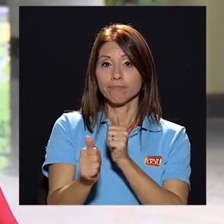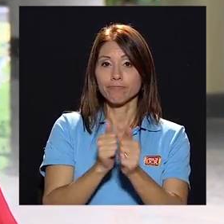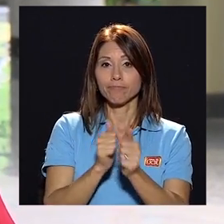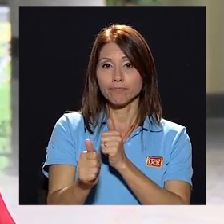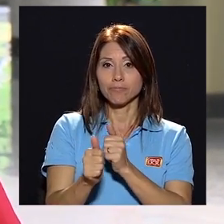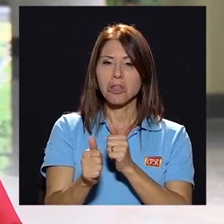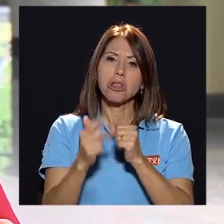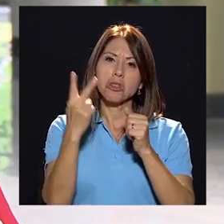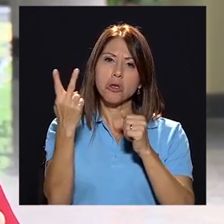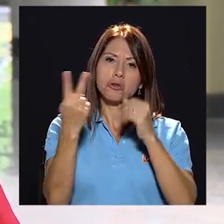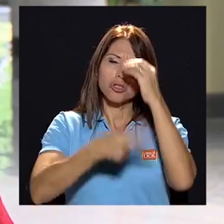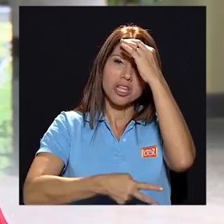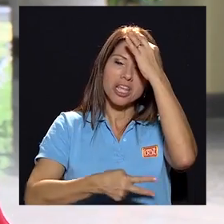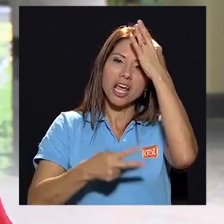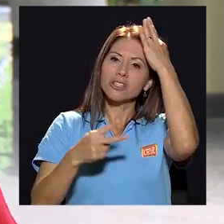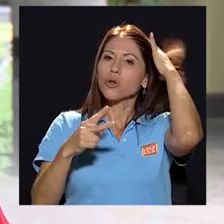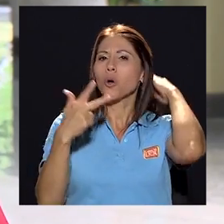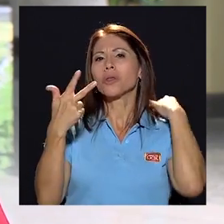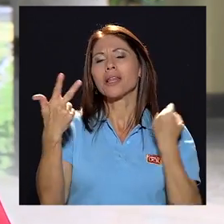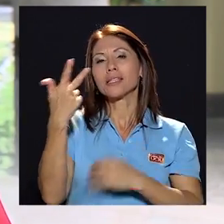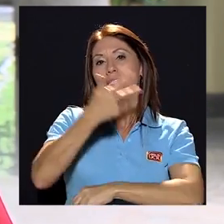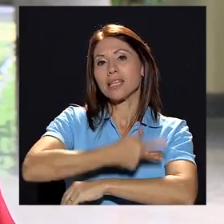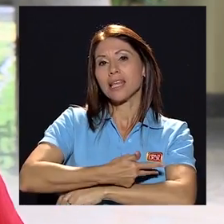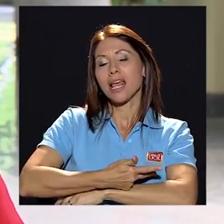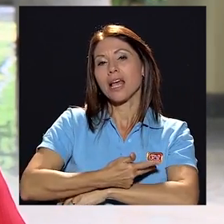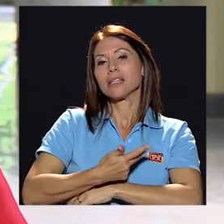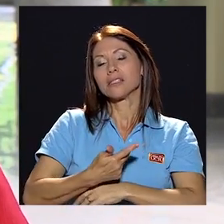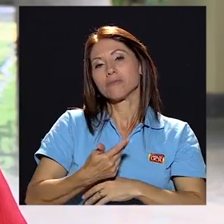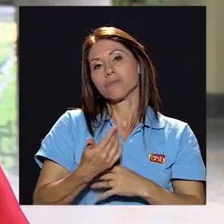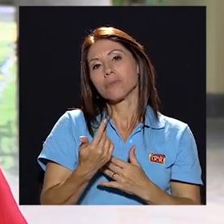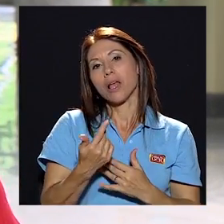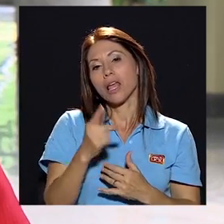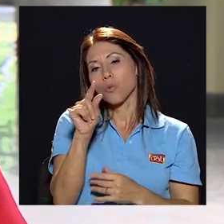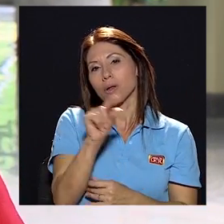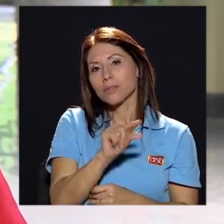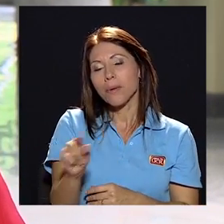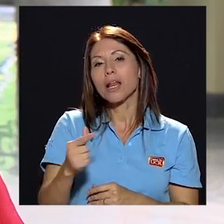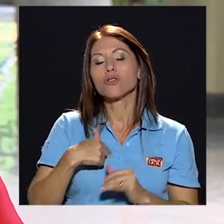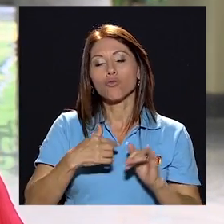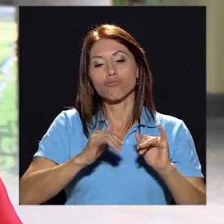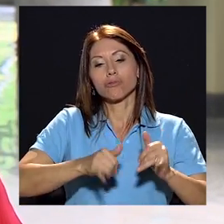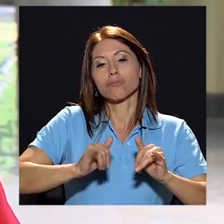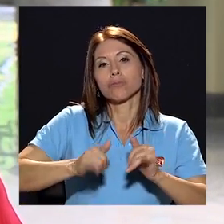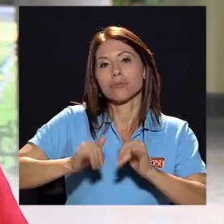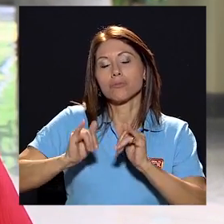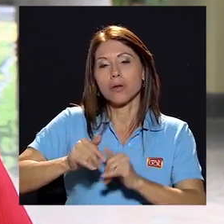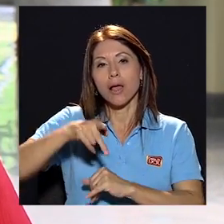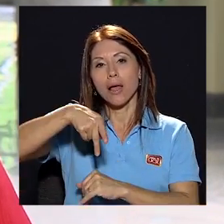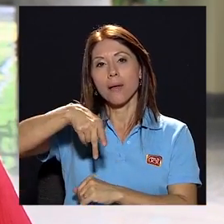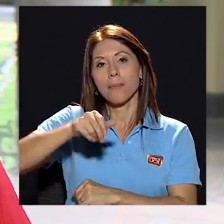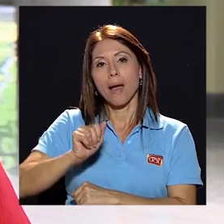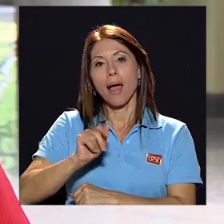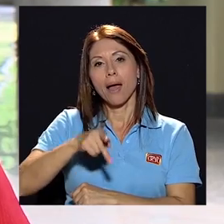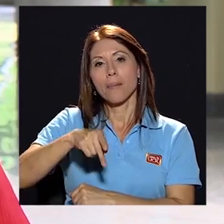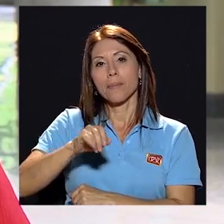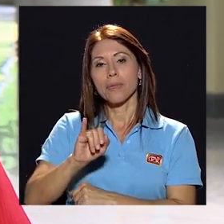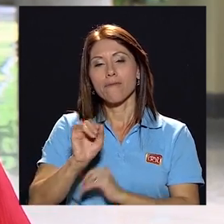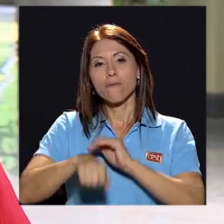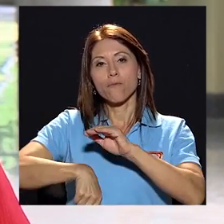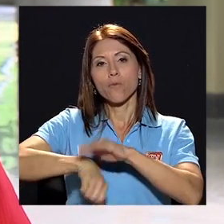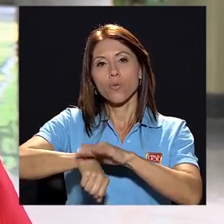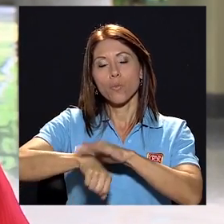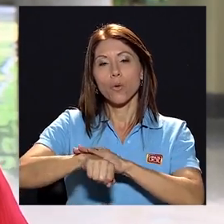hecho, dos días o tres días a la semana juego papi fútbol. Me gustan